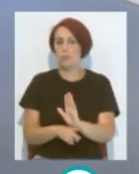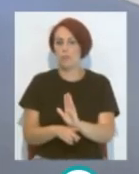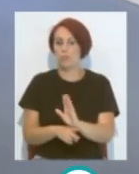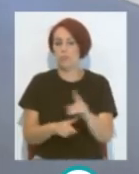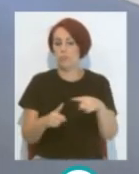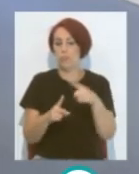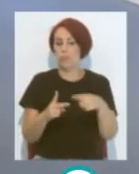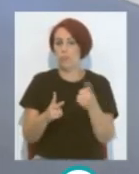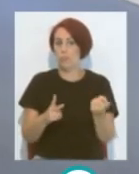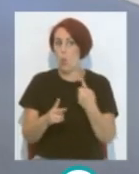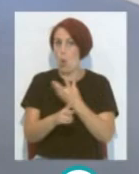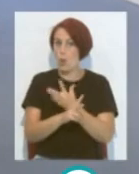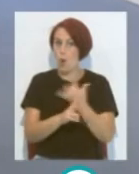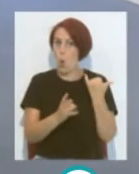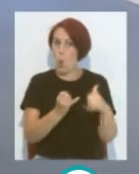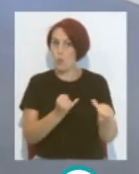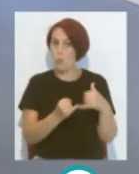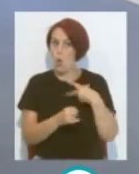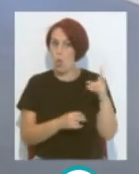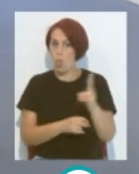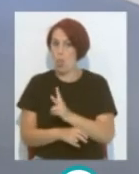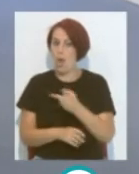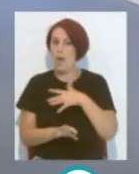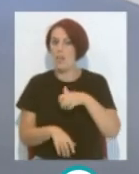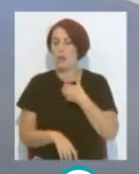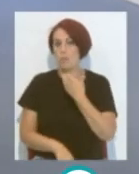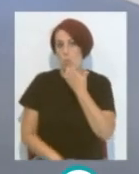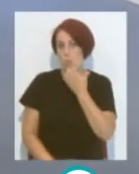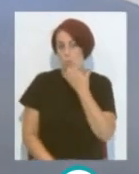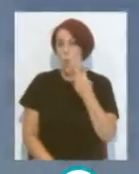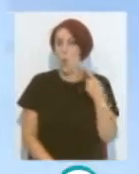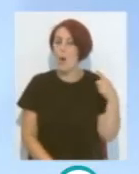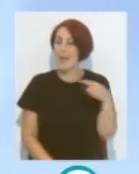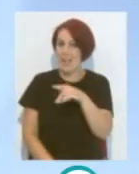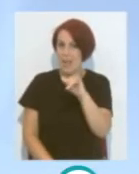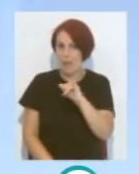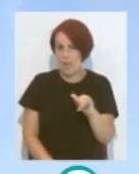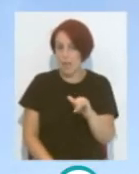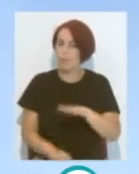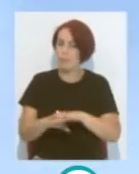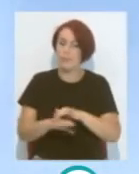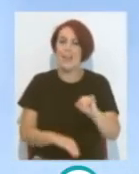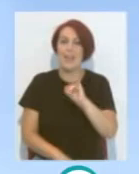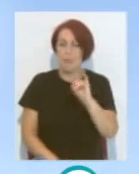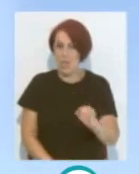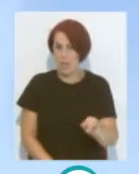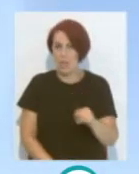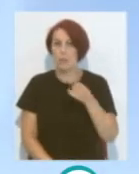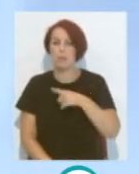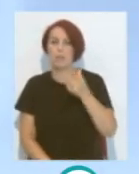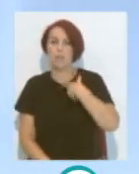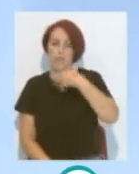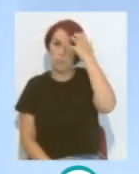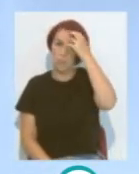dos últimas adquisiciones del Cádiz Club de Fútbol Como son Álvaro Jiménez Y también el madridista